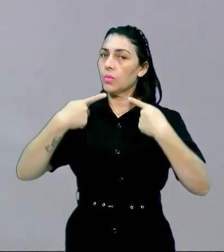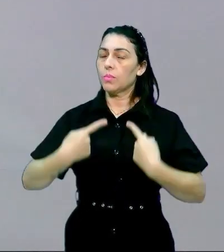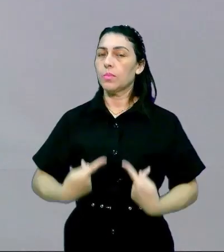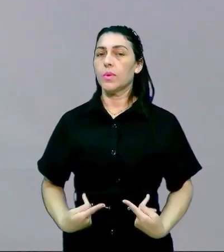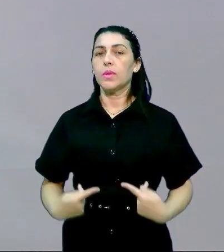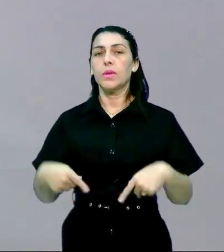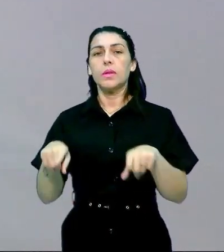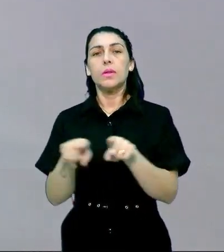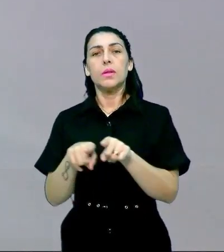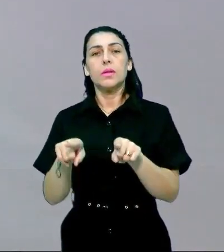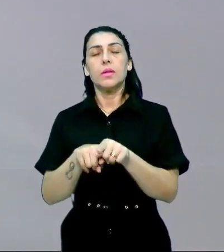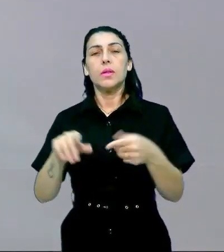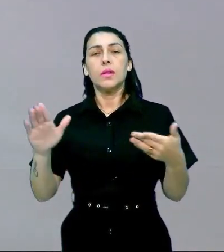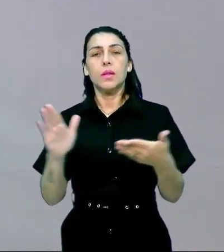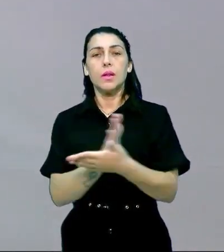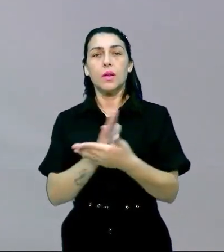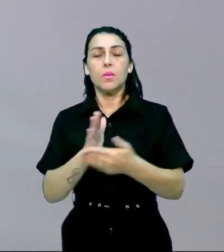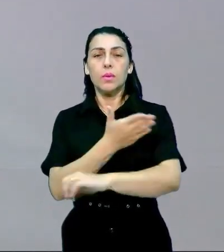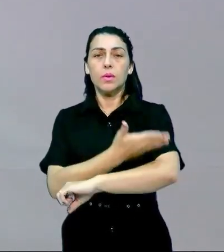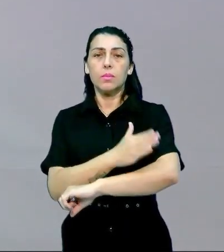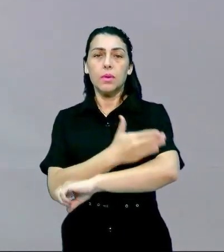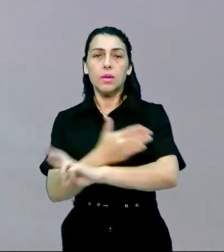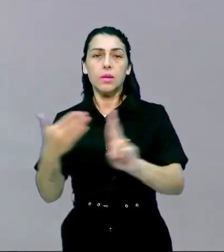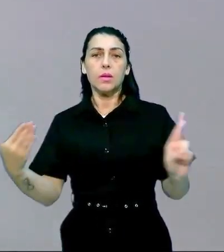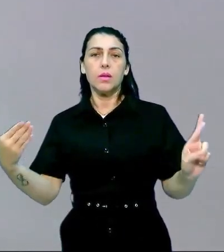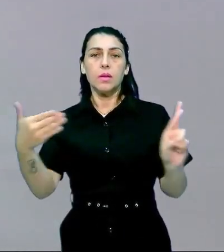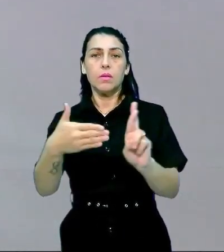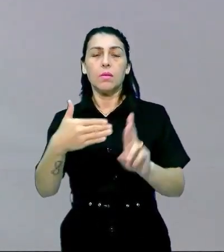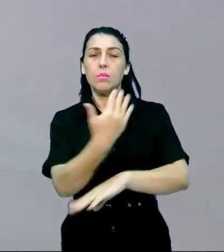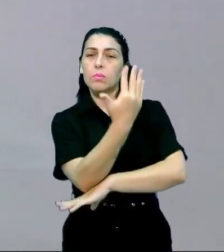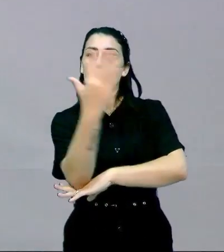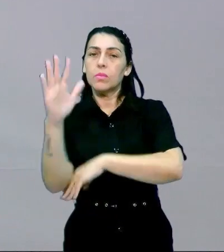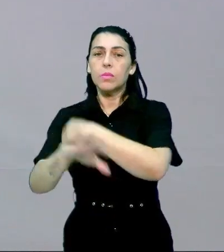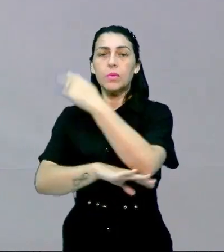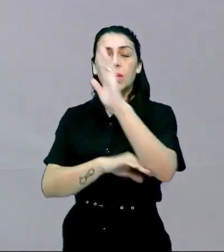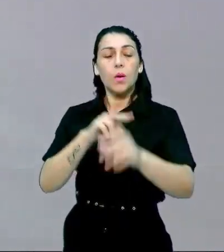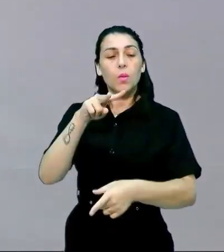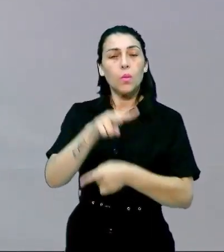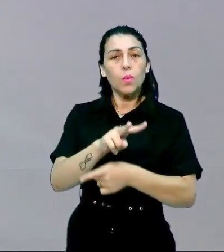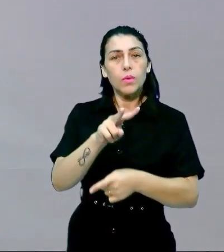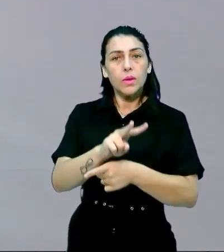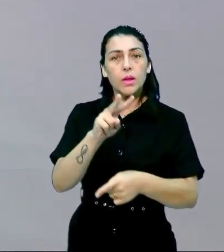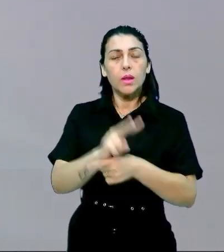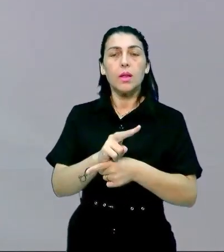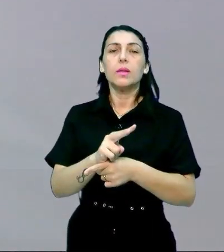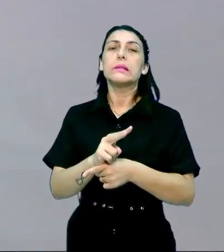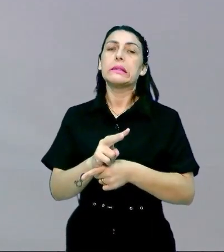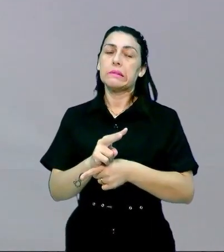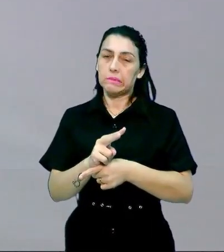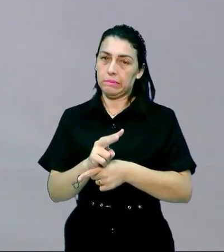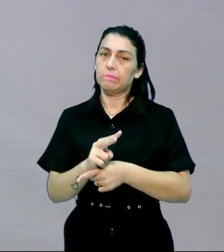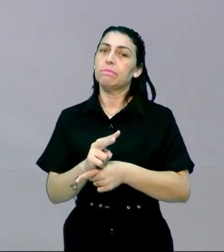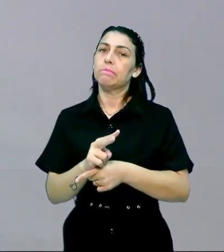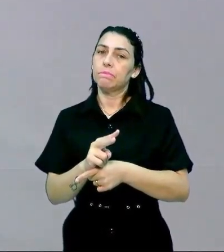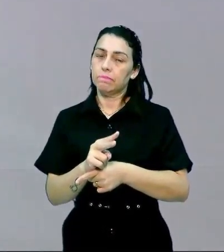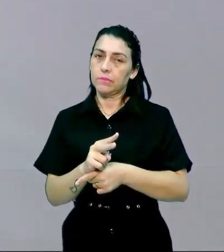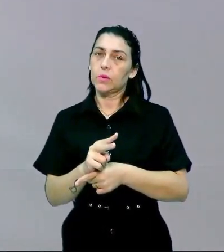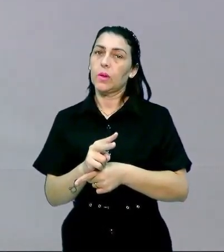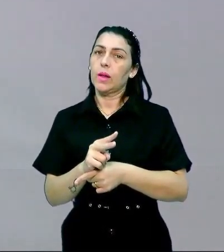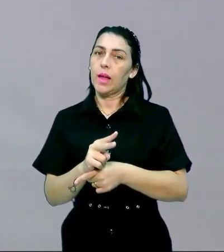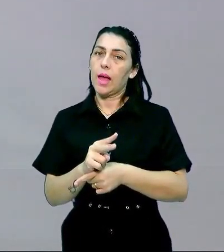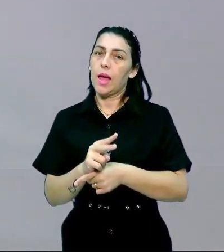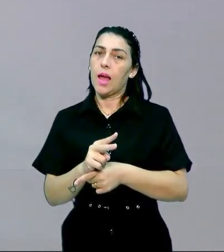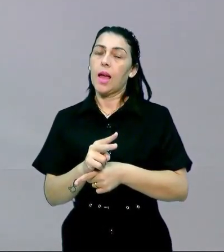y también de algunas prácticas referentes al medio ambiente a la naturaleza mucho se discute esta cuestión del